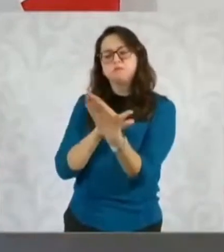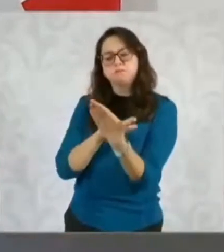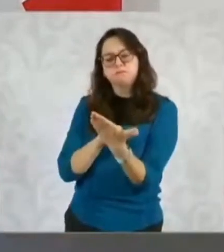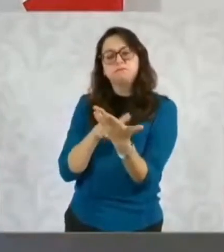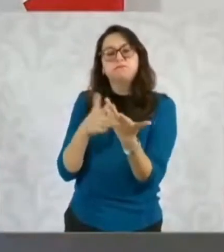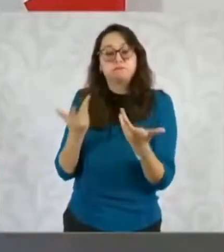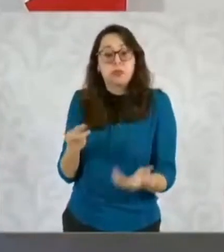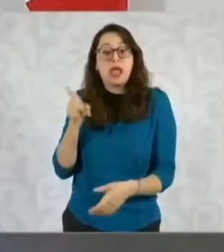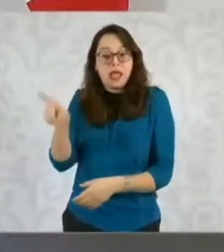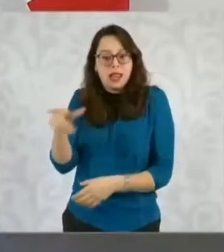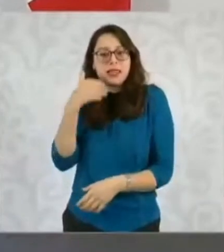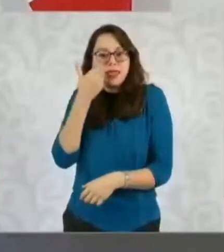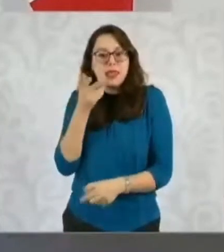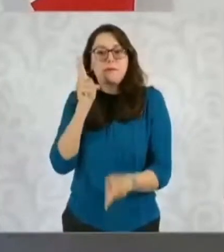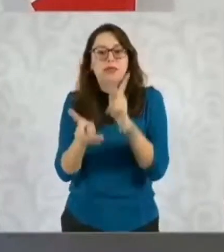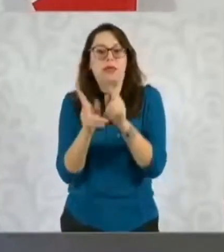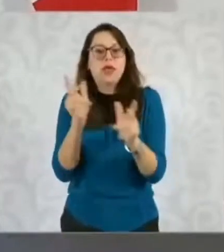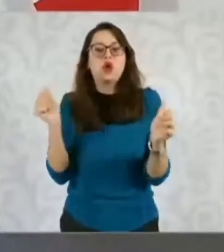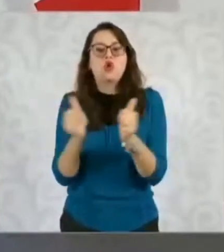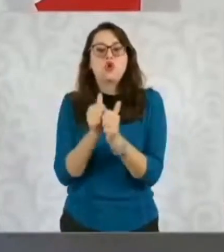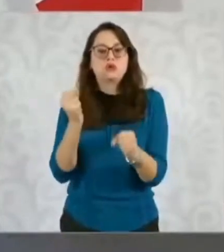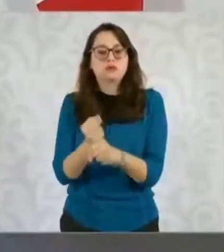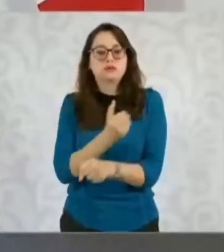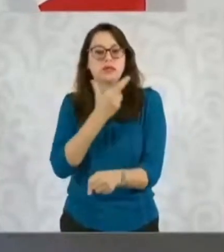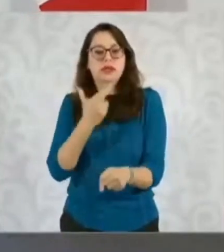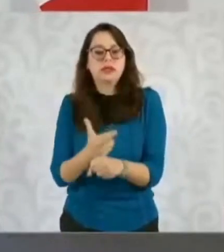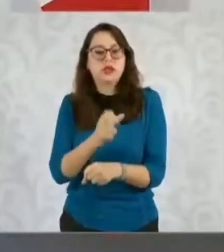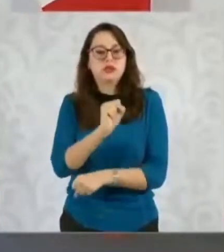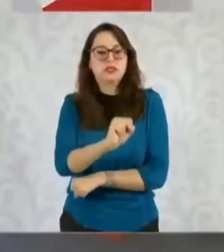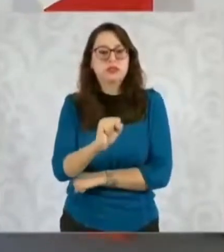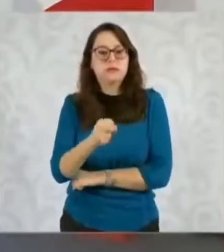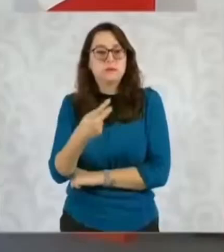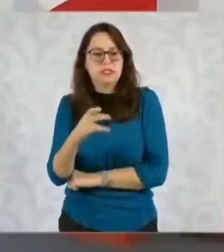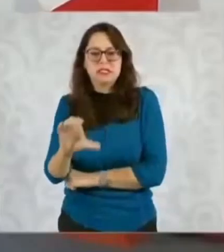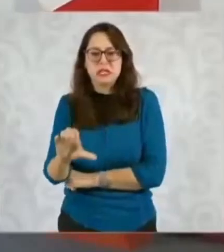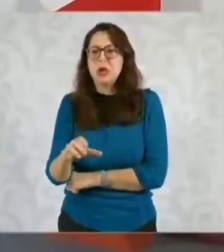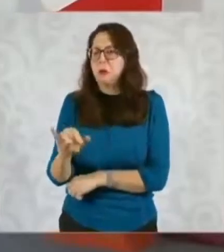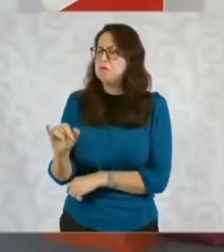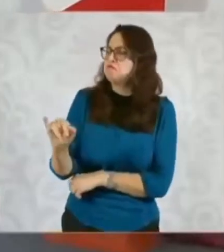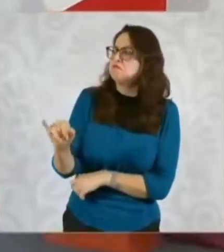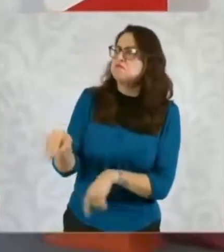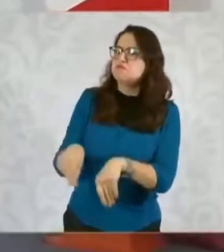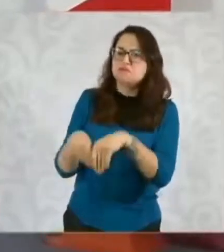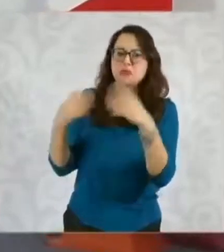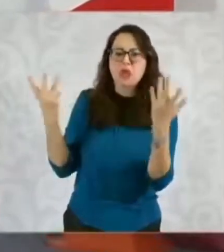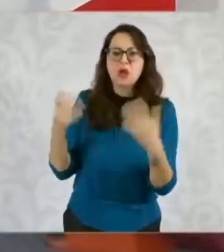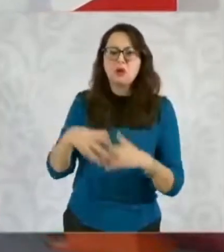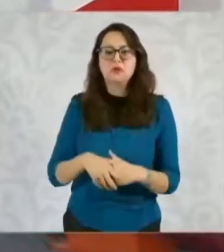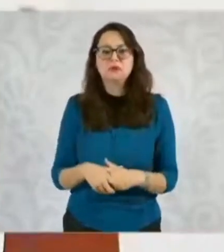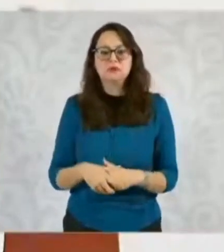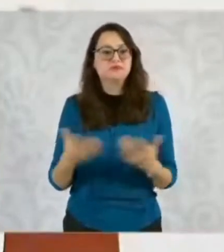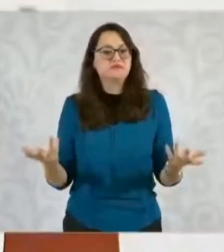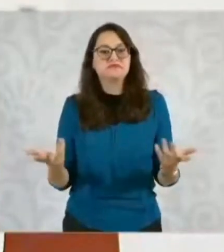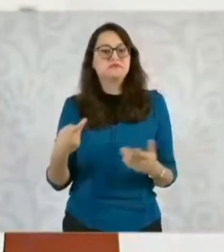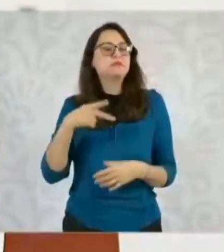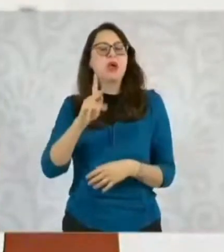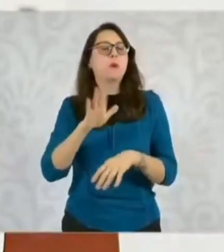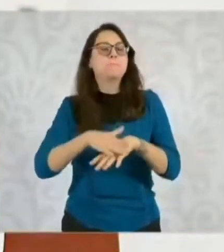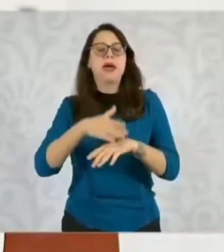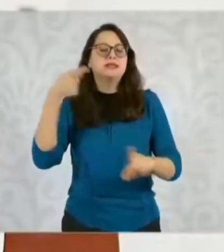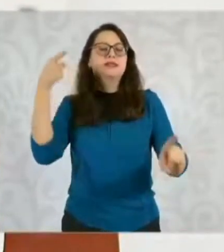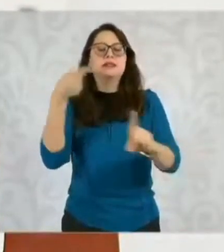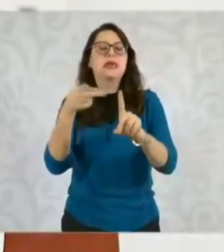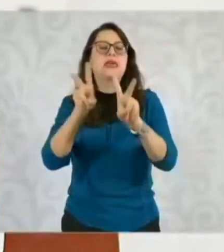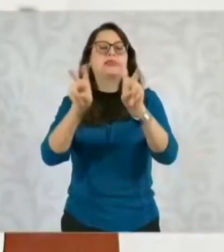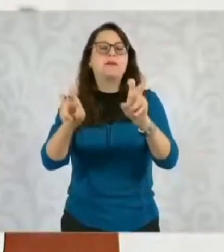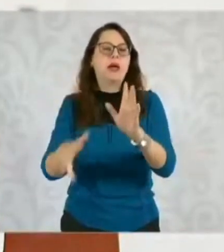poder ver al secretario de Seguridad, le planteé que sí, pero sobre todo giró en torno a estas obras públicas